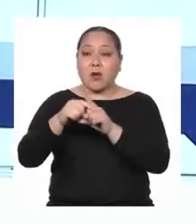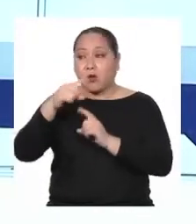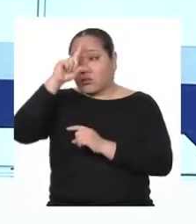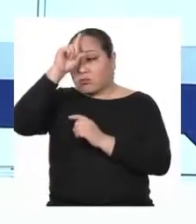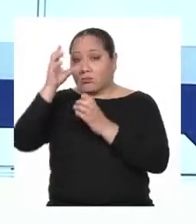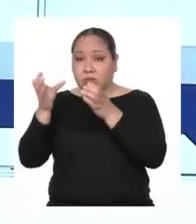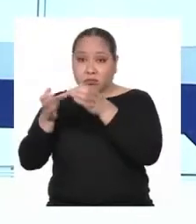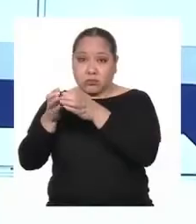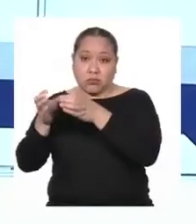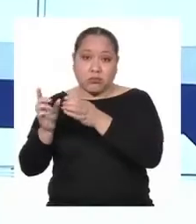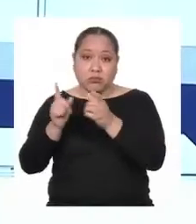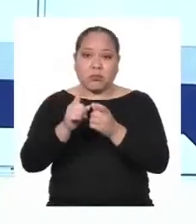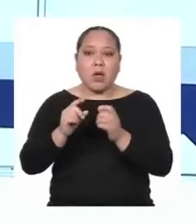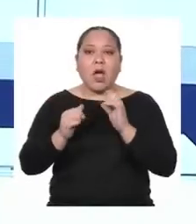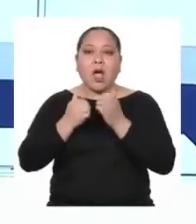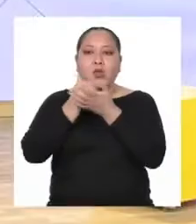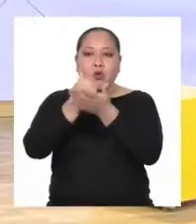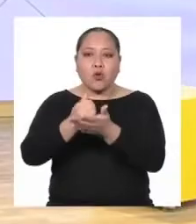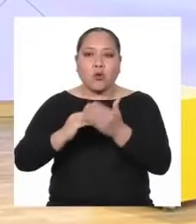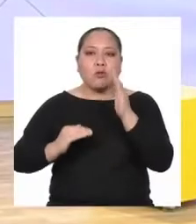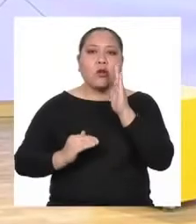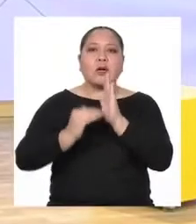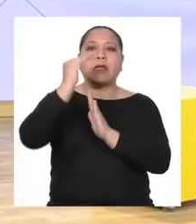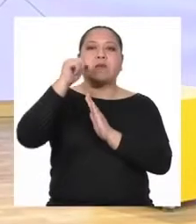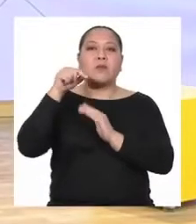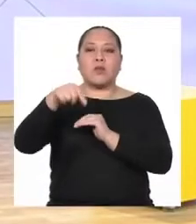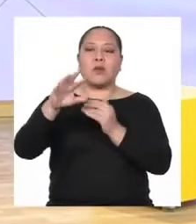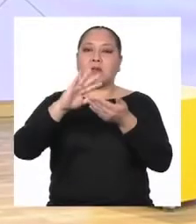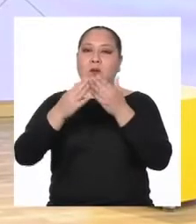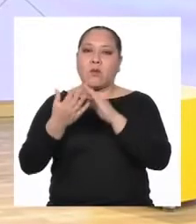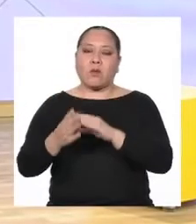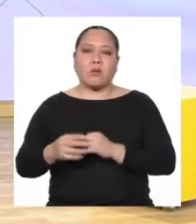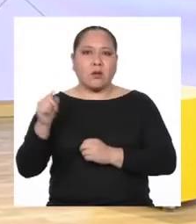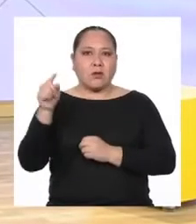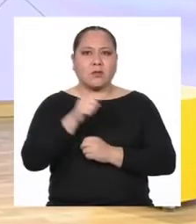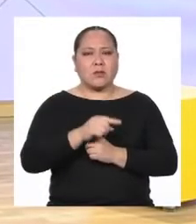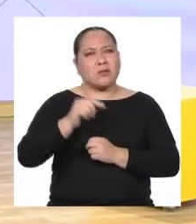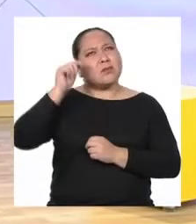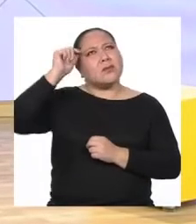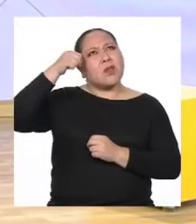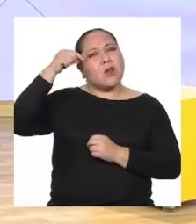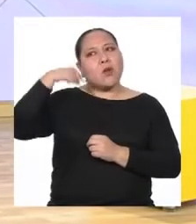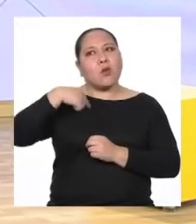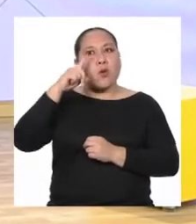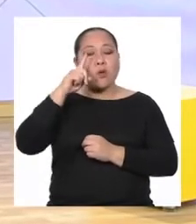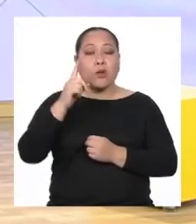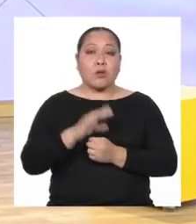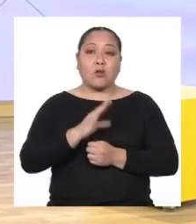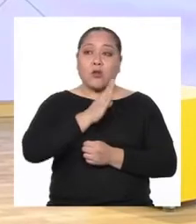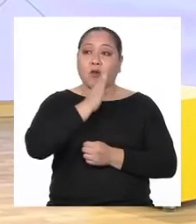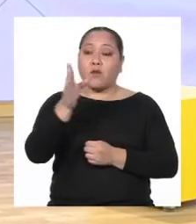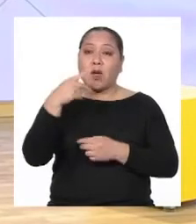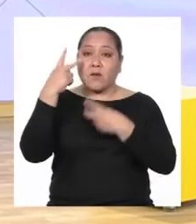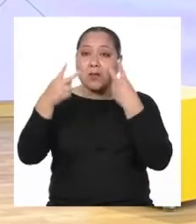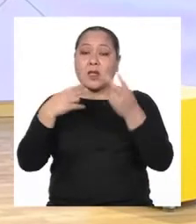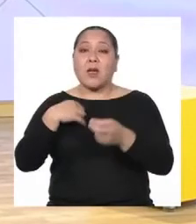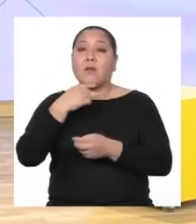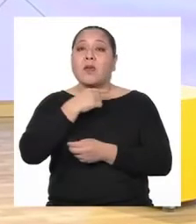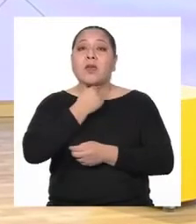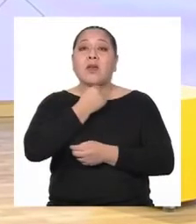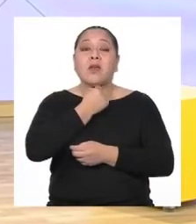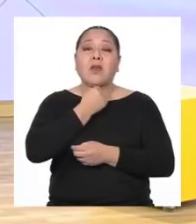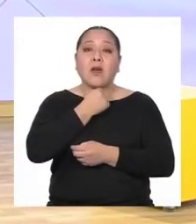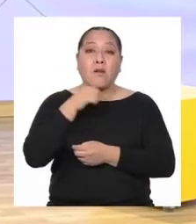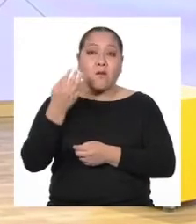crecimiento de un pueblo Todo esto me hace recordar una vez que fui a visitar a mi abuelo en Andahuaylas Me